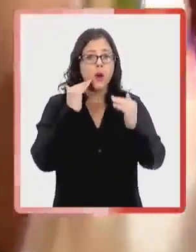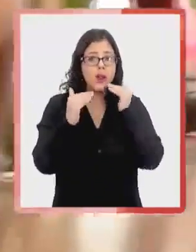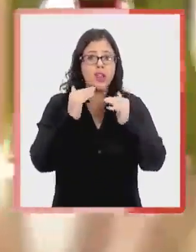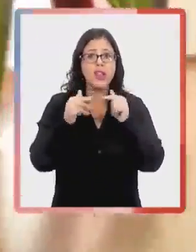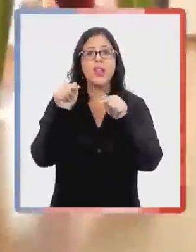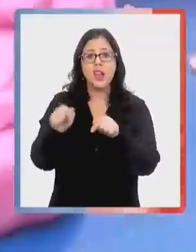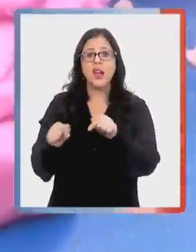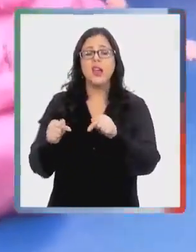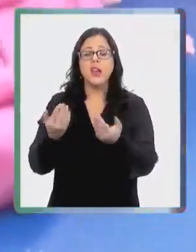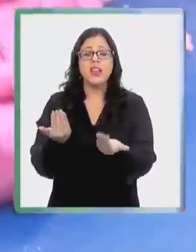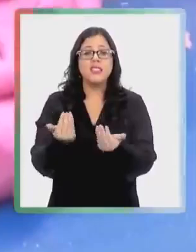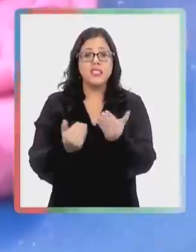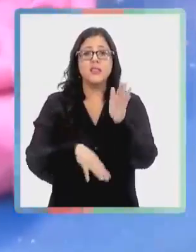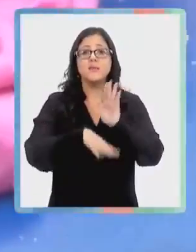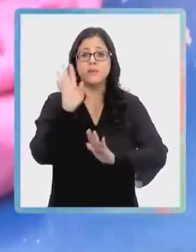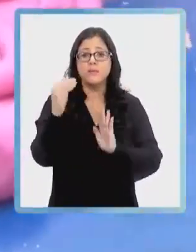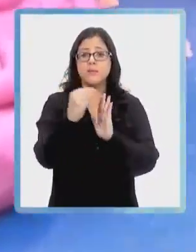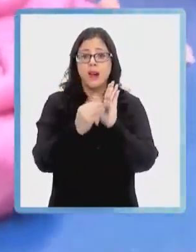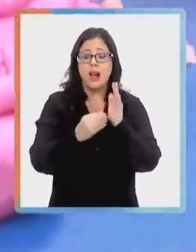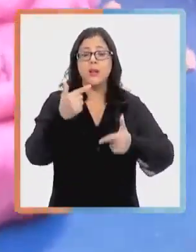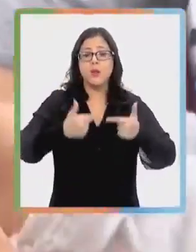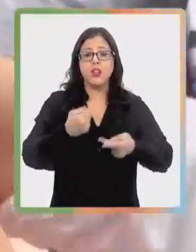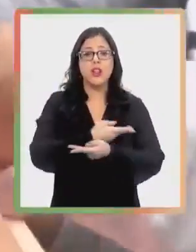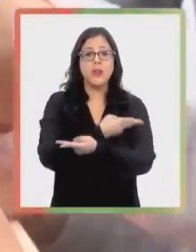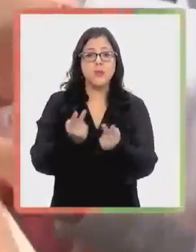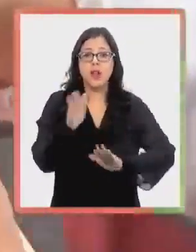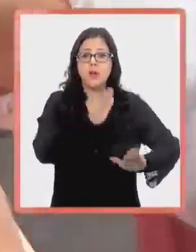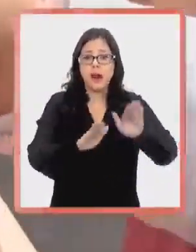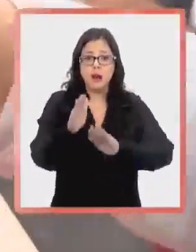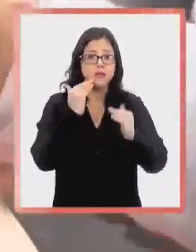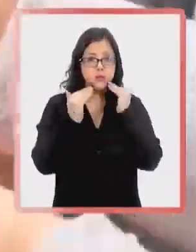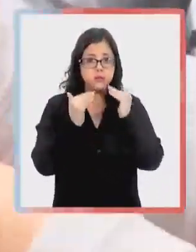mejores políticas públicas para la protección de las infancias.